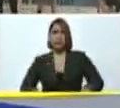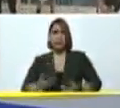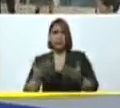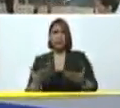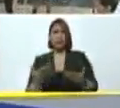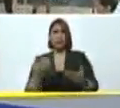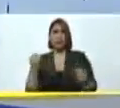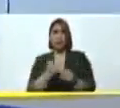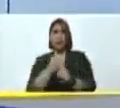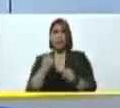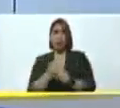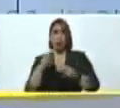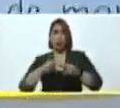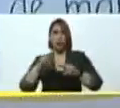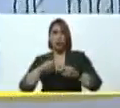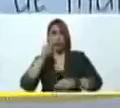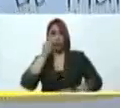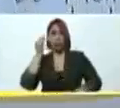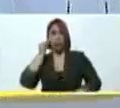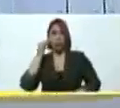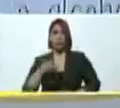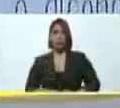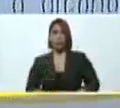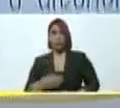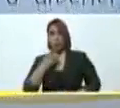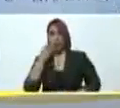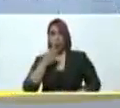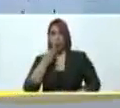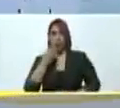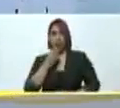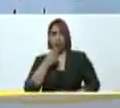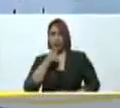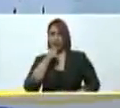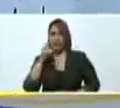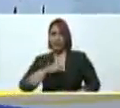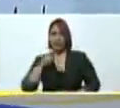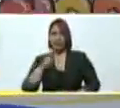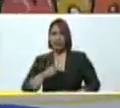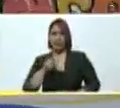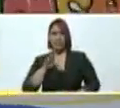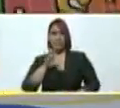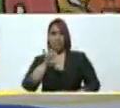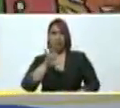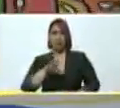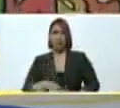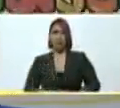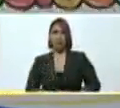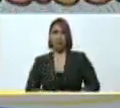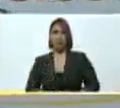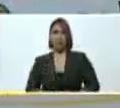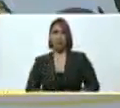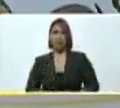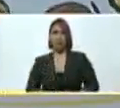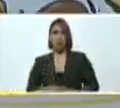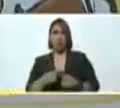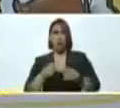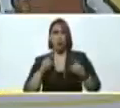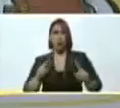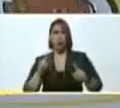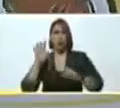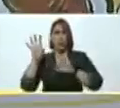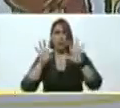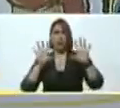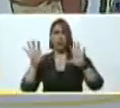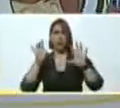obra para los niños y niñas, jóvenes, y quien lo requiera de esta patria y fuera también de su frontera.